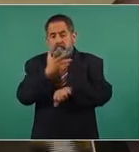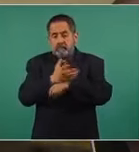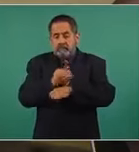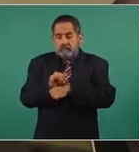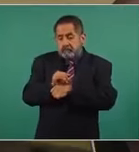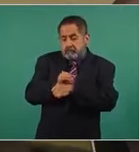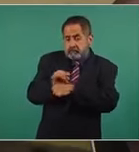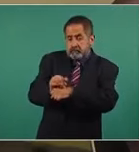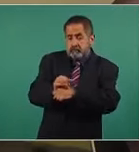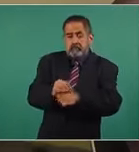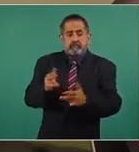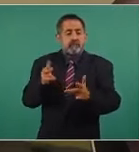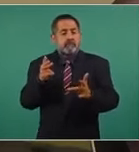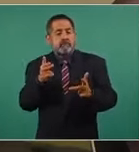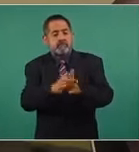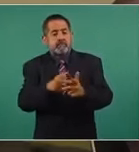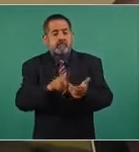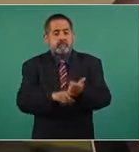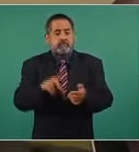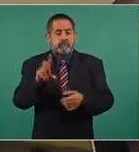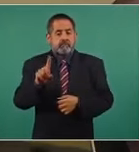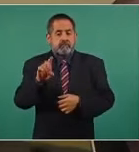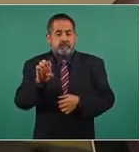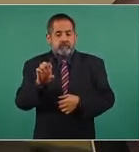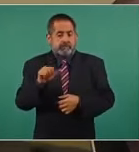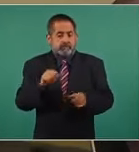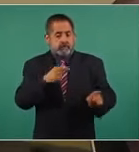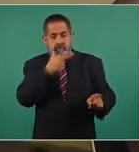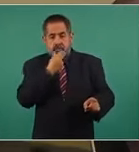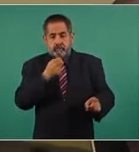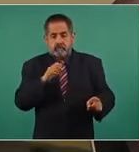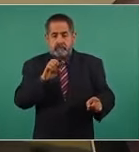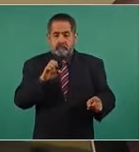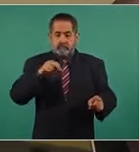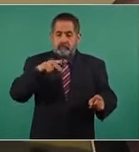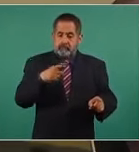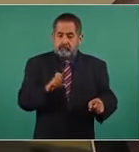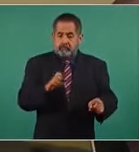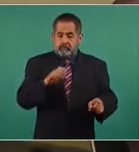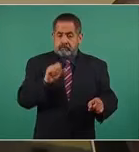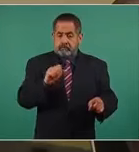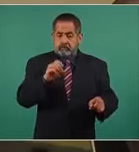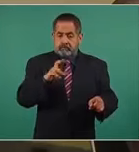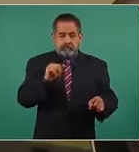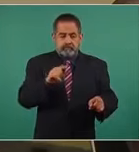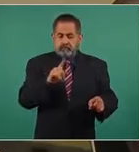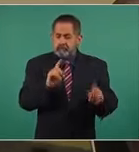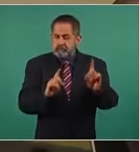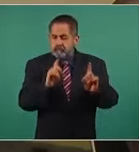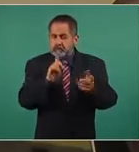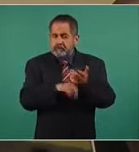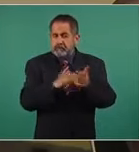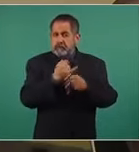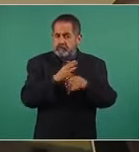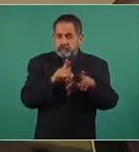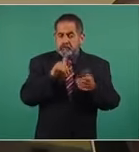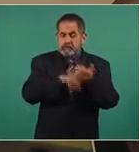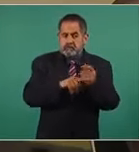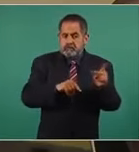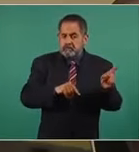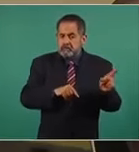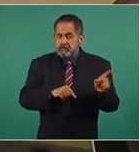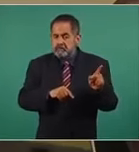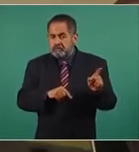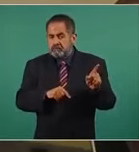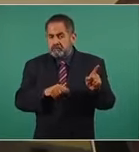asesinato del agente de la DEA, Enrique Kiki Camarena. ¿Hay indicios o hay información de que si